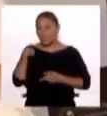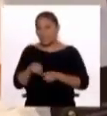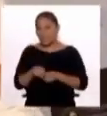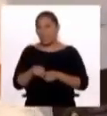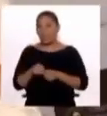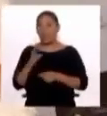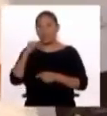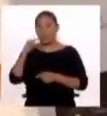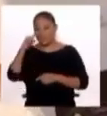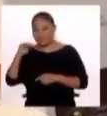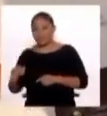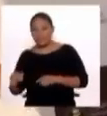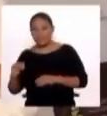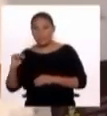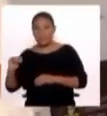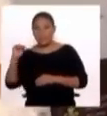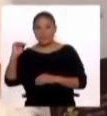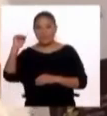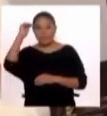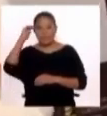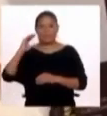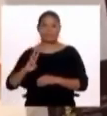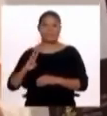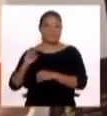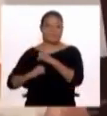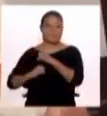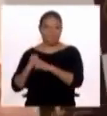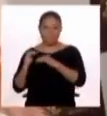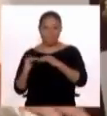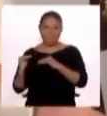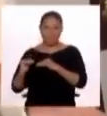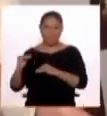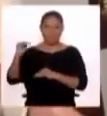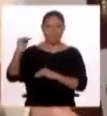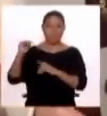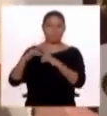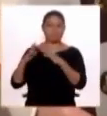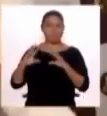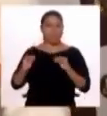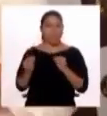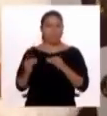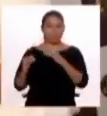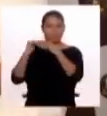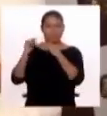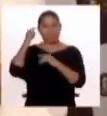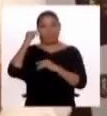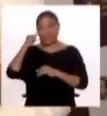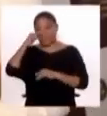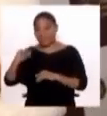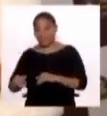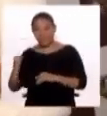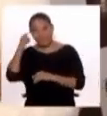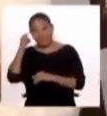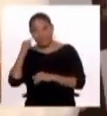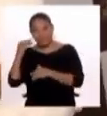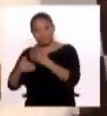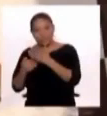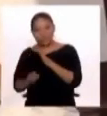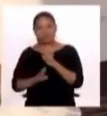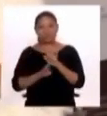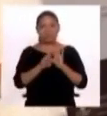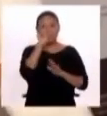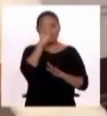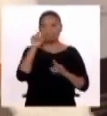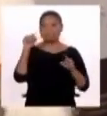anemia hoy en día. Y lamentablemente, pues, esto repercute no solamente en el desarrollo del niño, sino también en el país. ¿Y qué ha pasado? ¿Por qué se